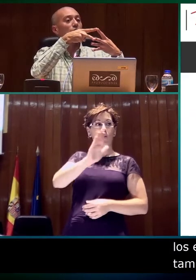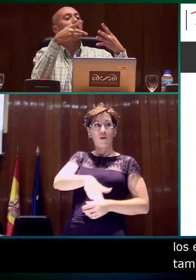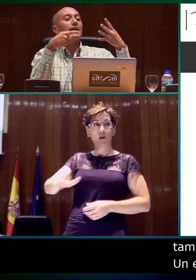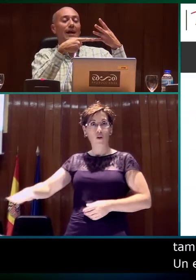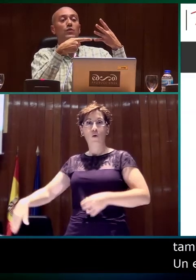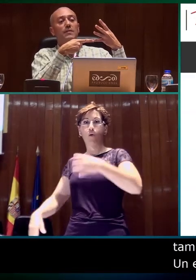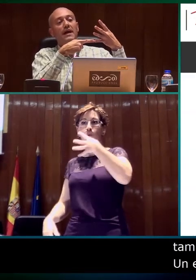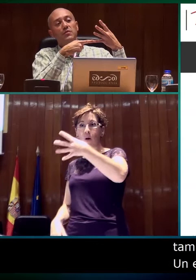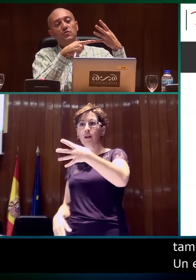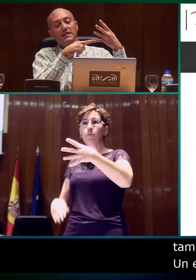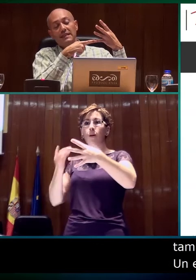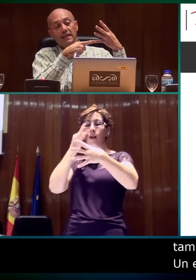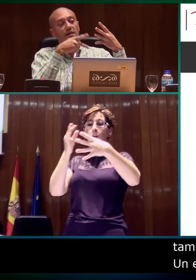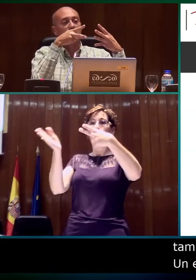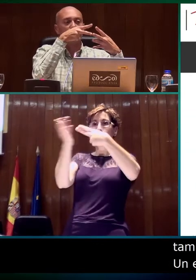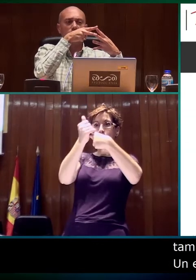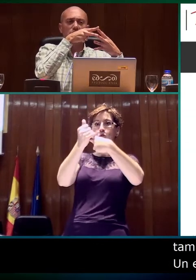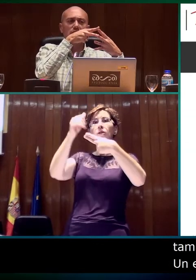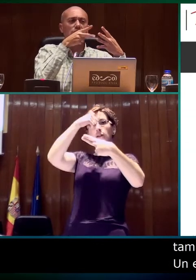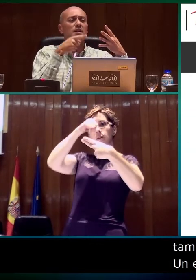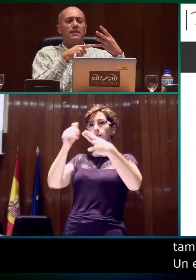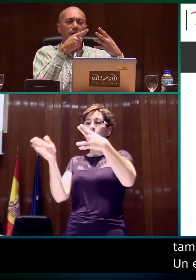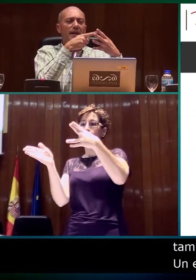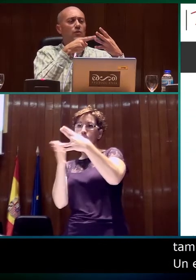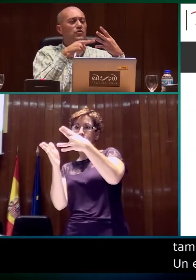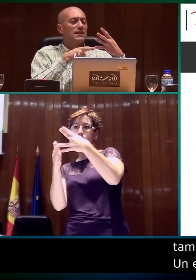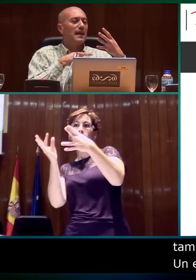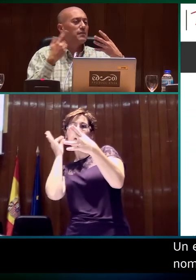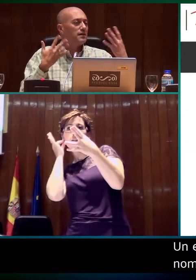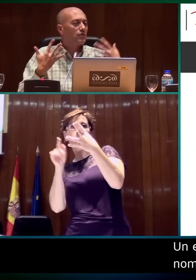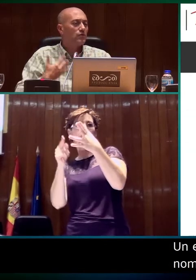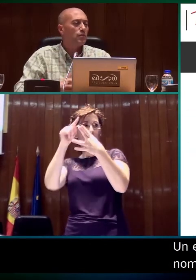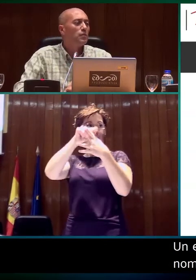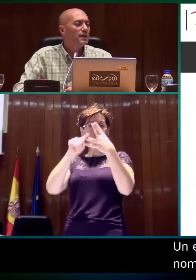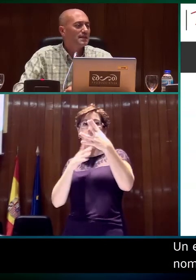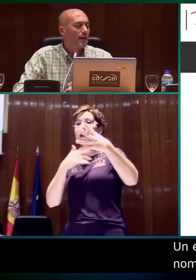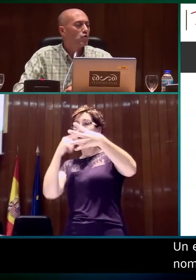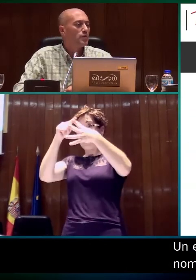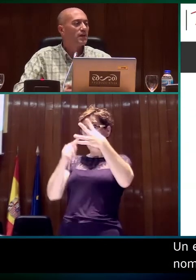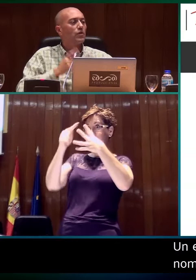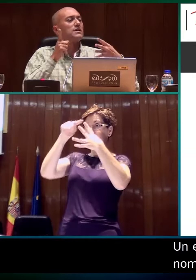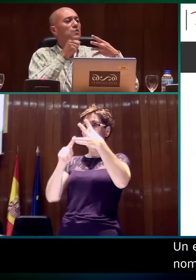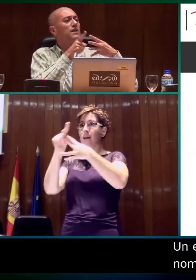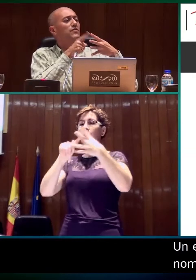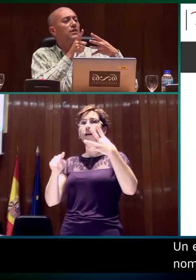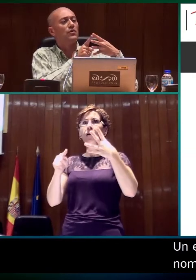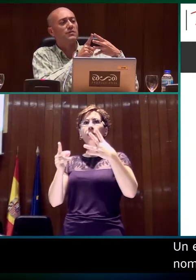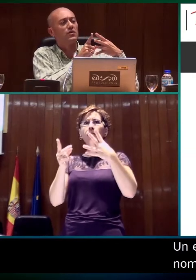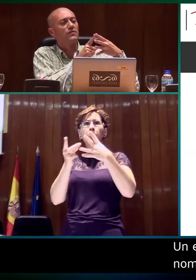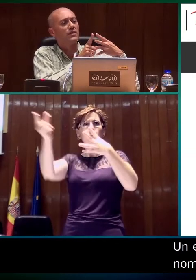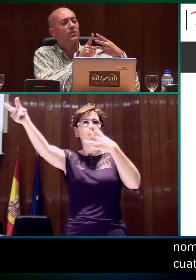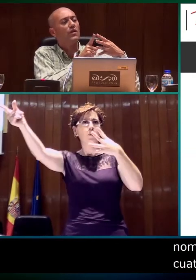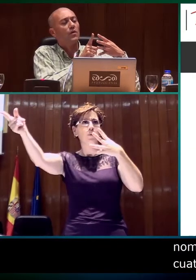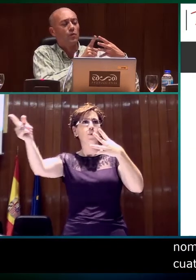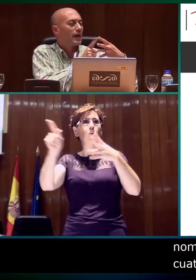¿de acuerdo? La última, en cambio, es una chica, los dos primeros chicos. De manera que incluso el señalamiento no pierde este valor numérico, es que estoy me refiriendo... Me estoy